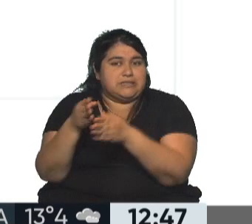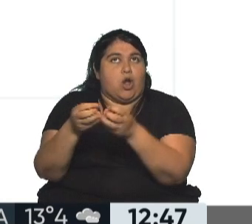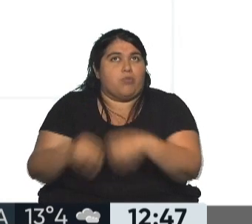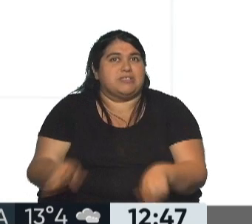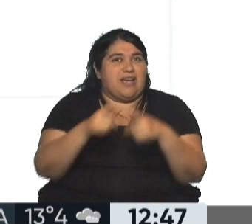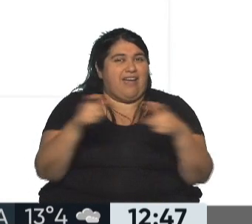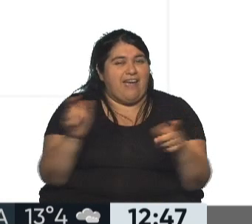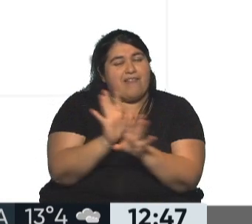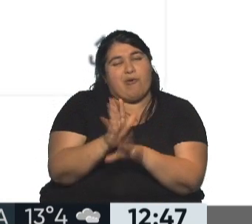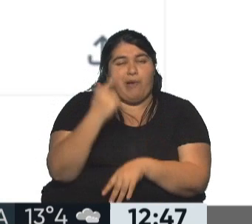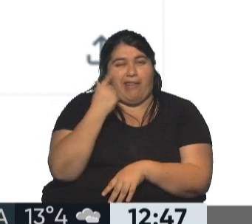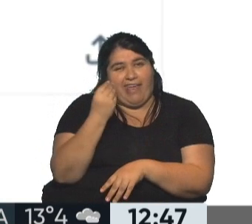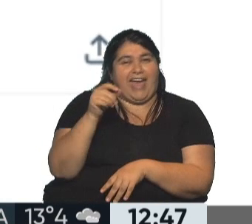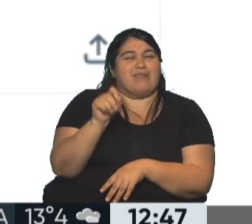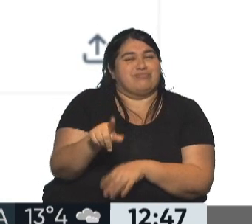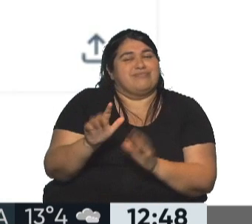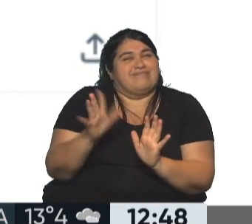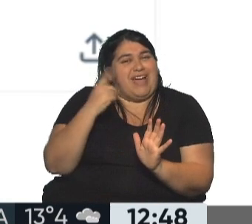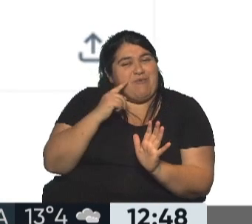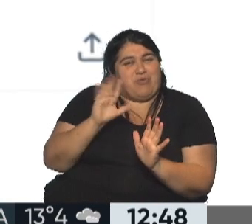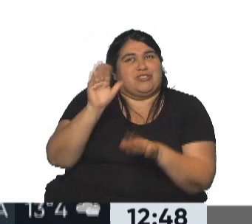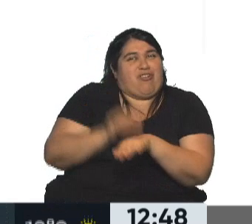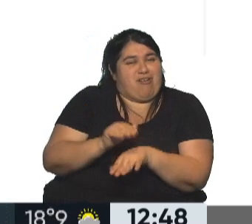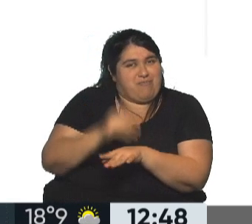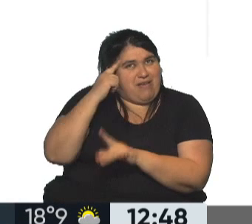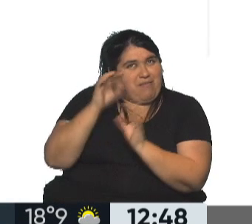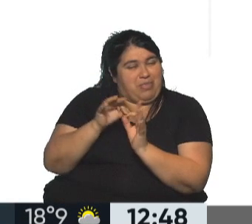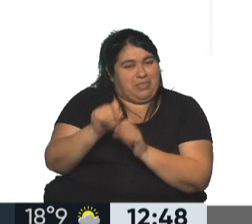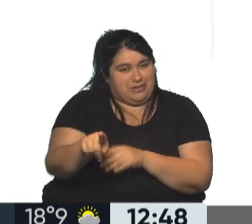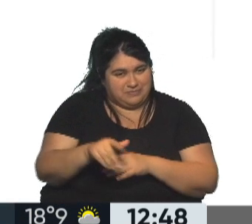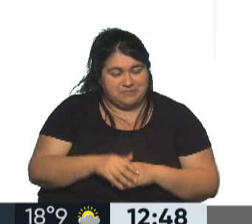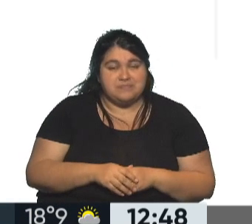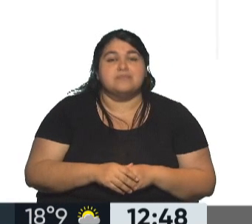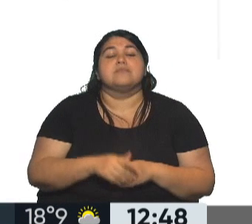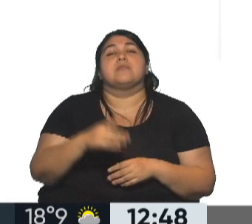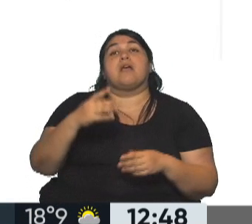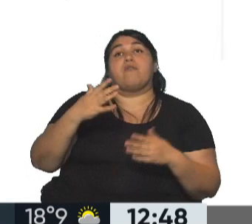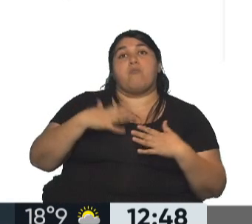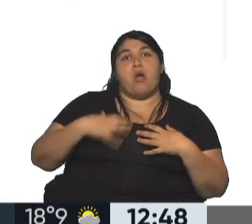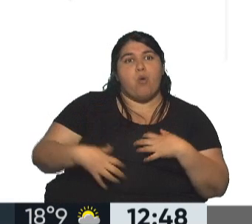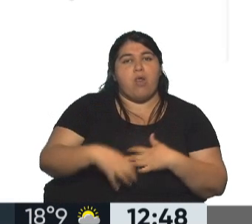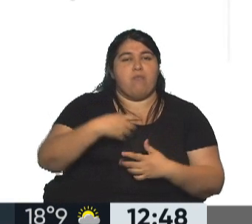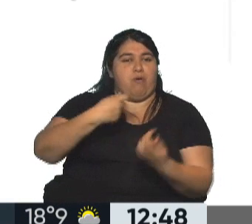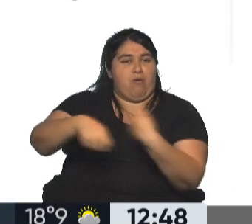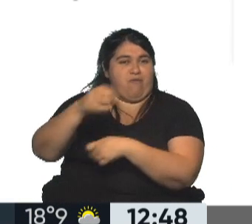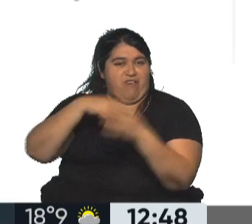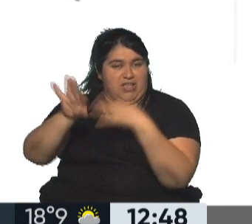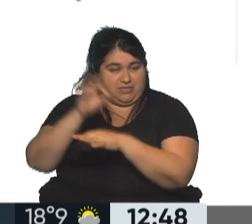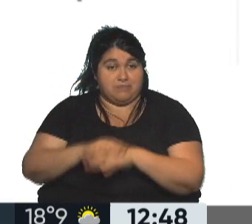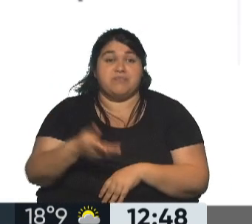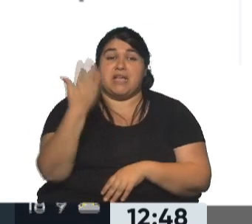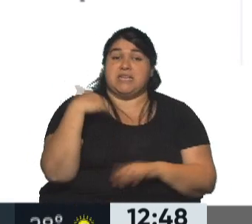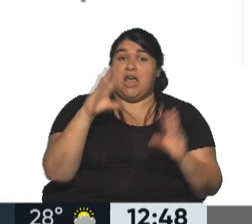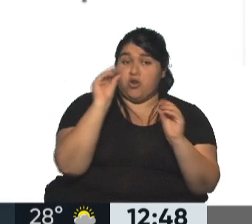Lo dice con ironía y por supuesto que lo dice con compromiso también. Se viene propuesta de hipoteca inversa de órganos en 3, 2, 1. César González estuvo anoche en la TV